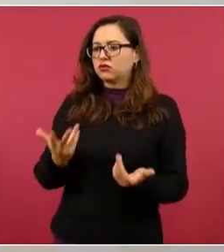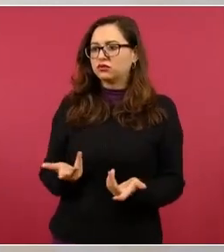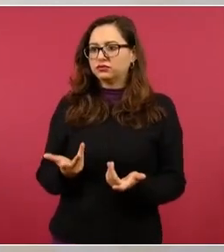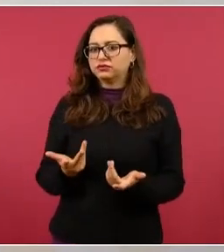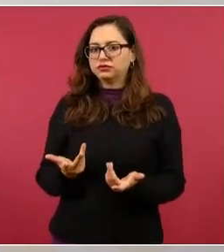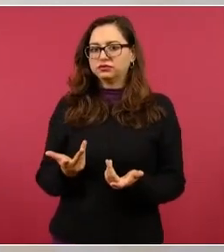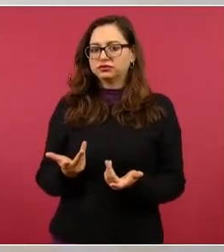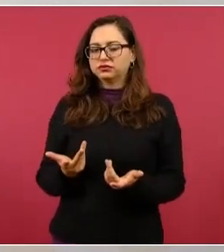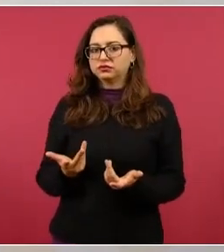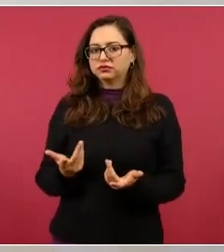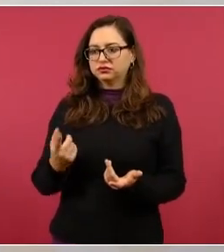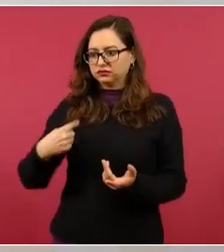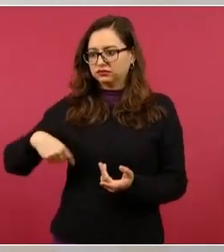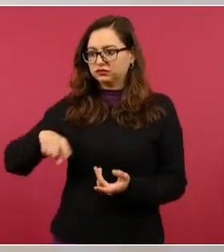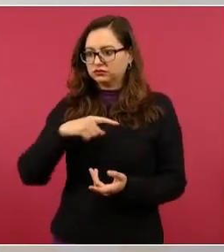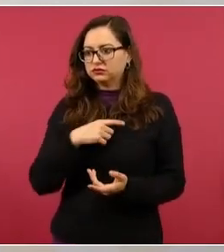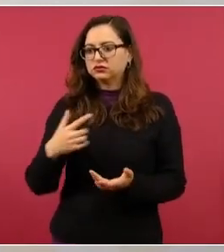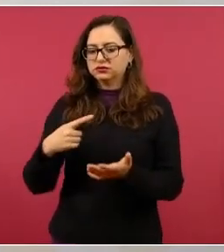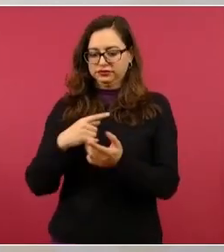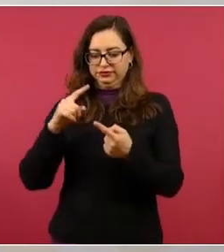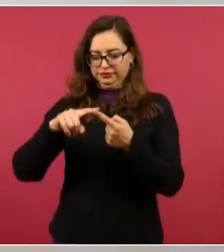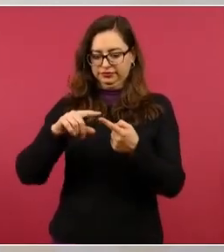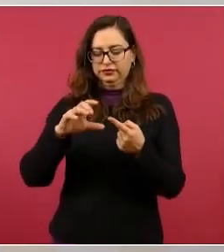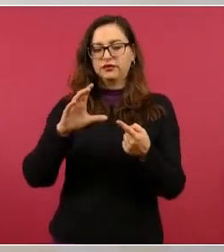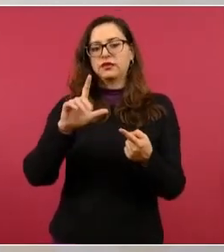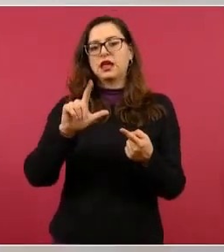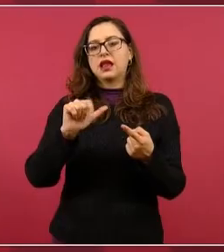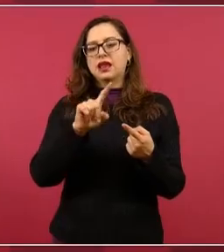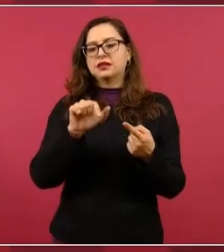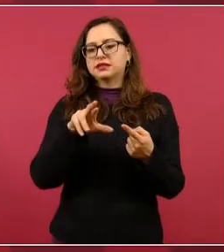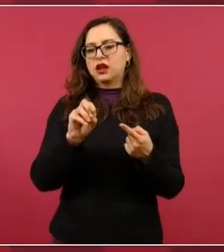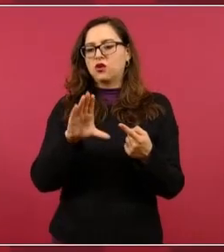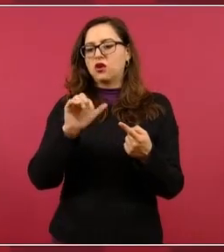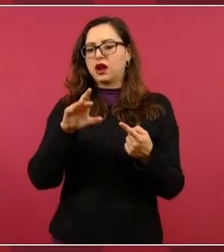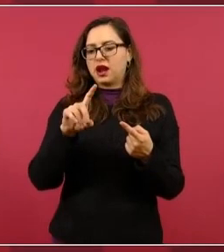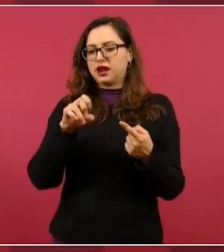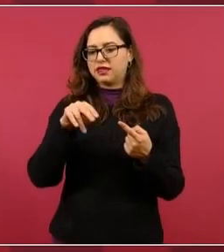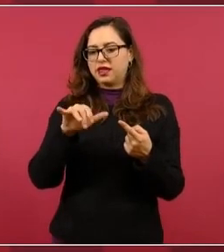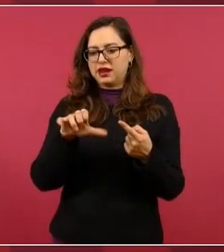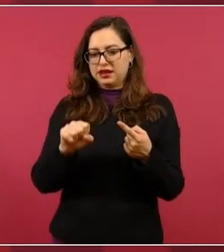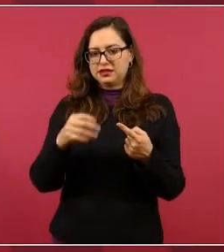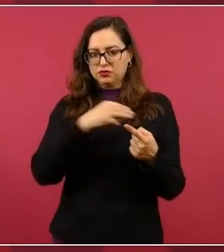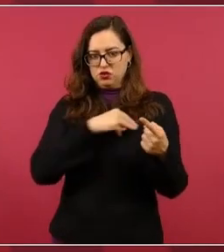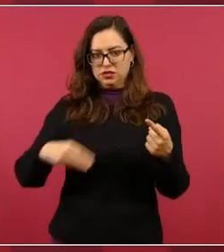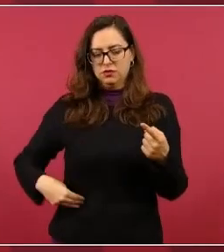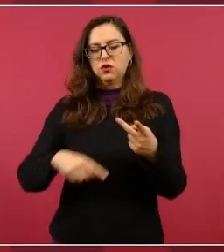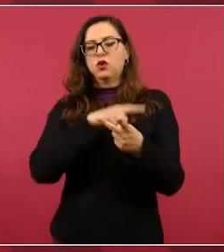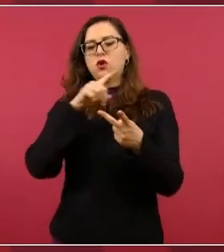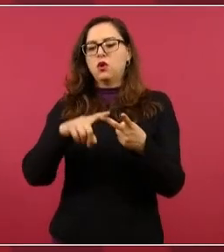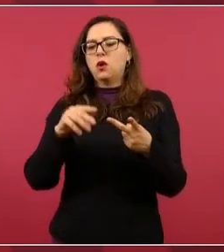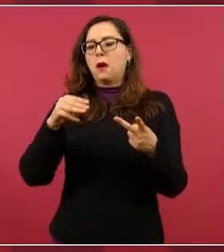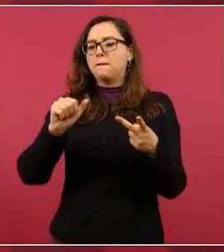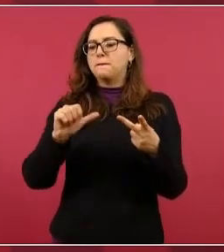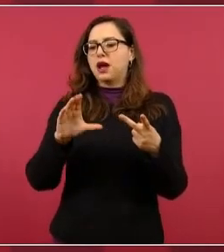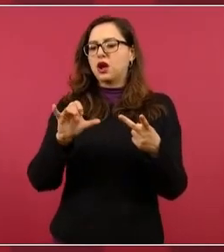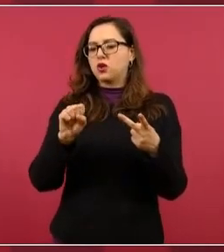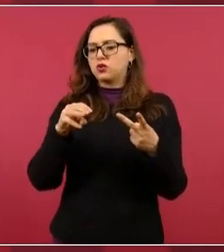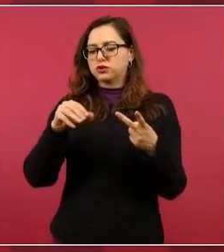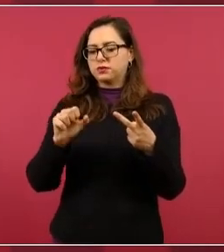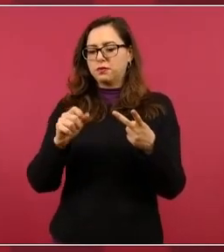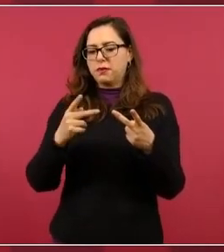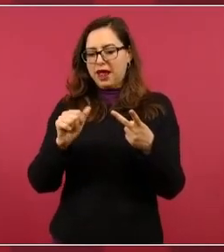en Macuspana, en Nacajuca, pero